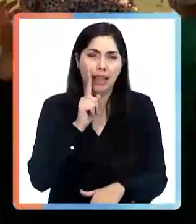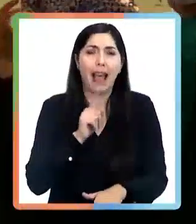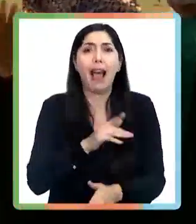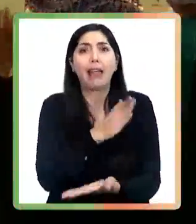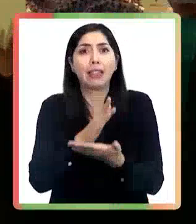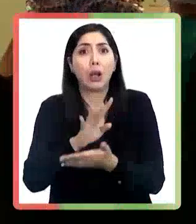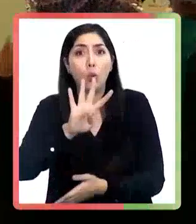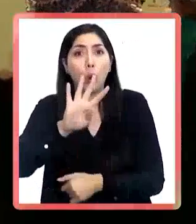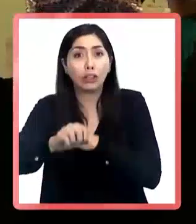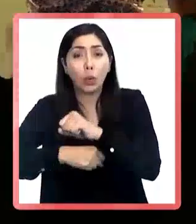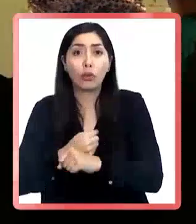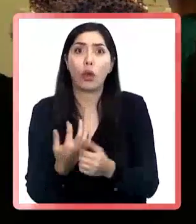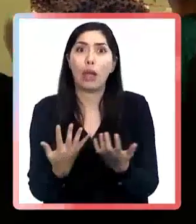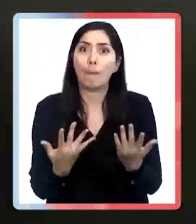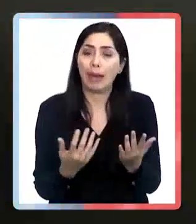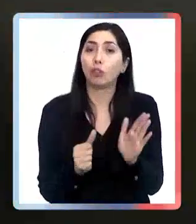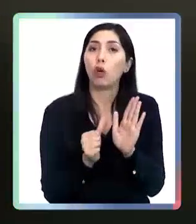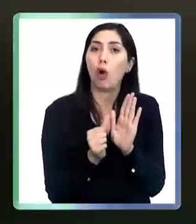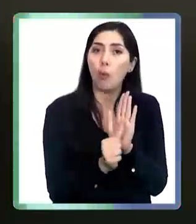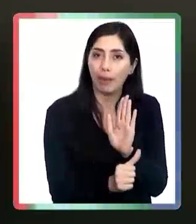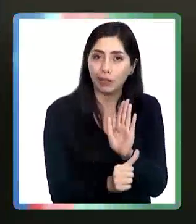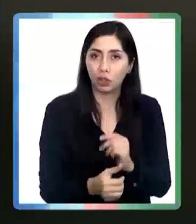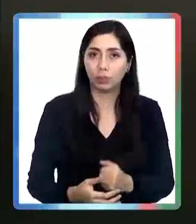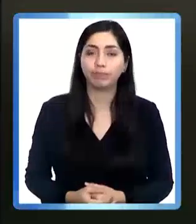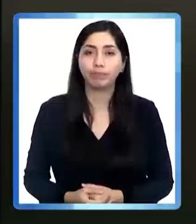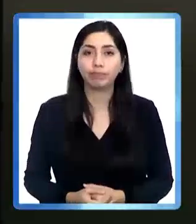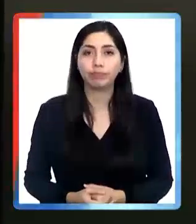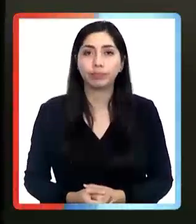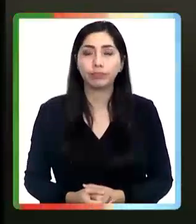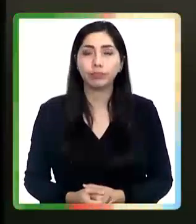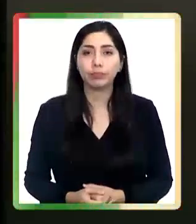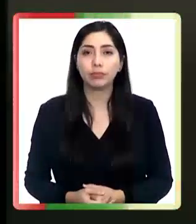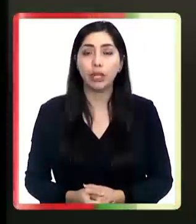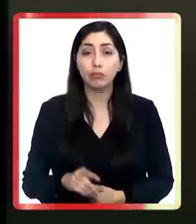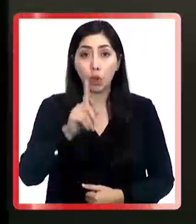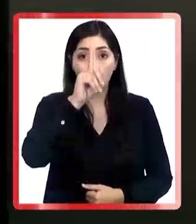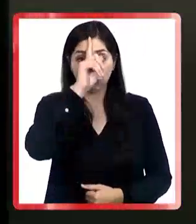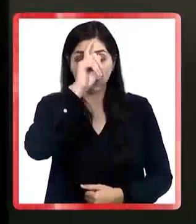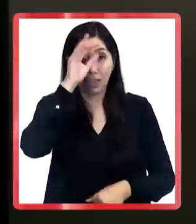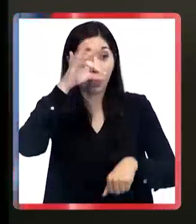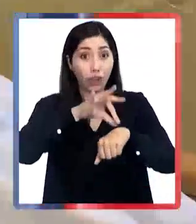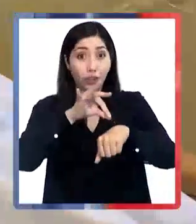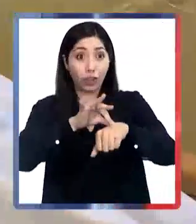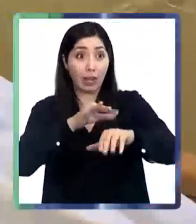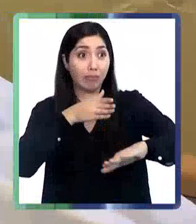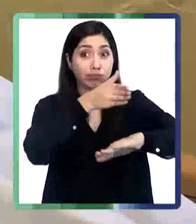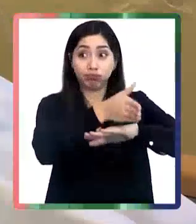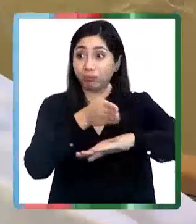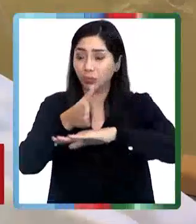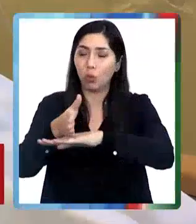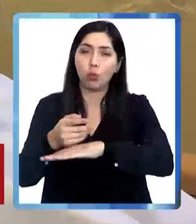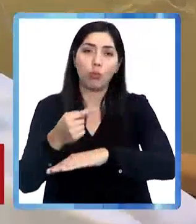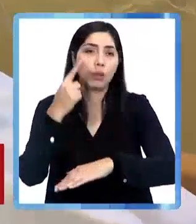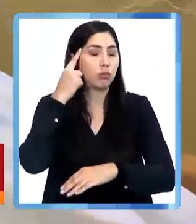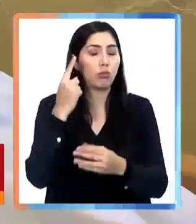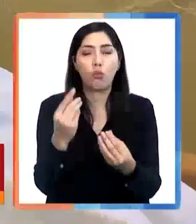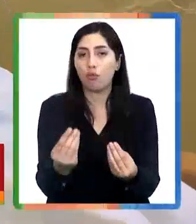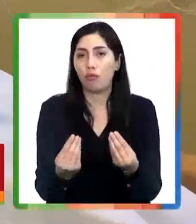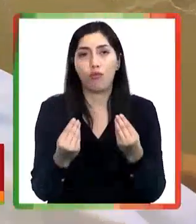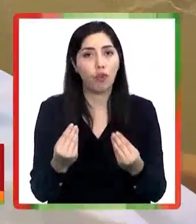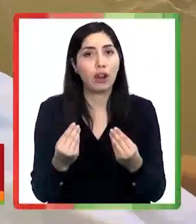cuatro años esperando para someterse a una intervención. Esta ronda médica que hicieron hoy día lo encuentro espectacular porque